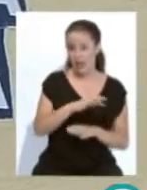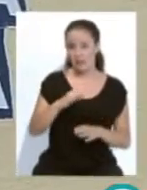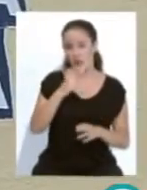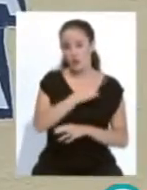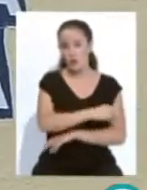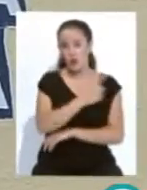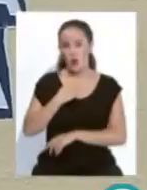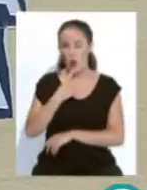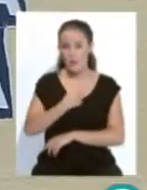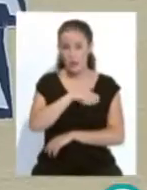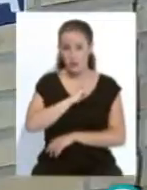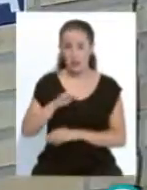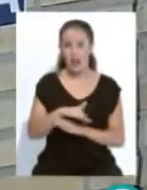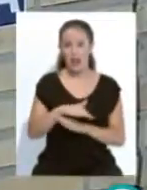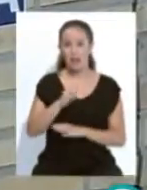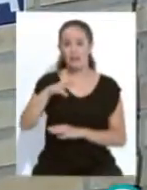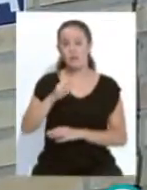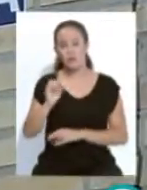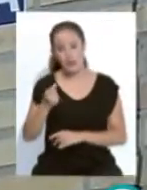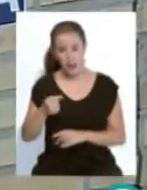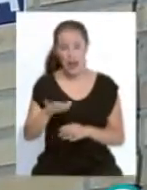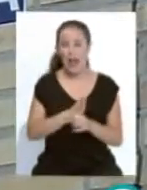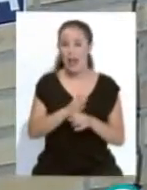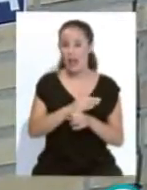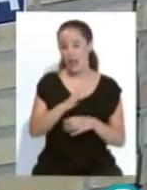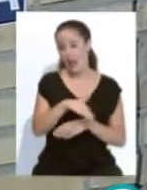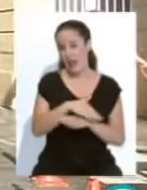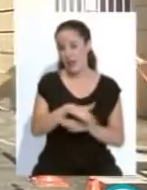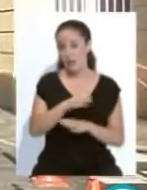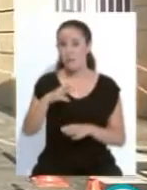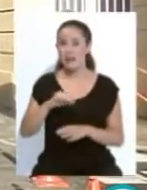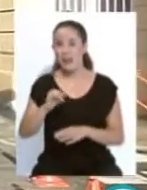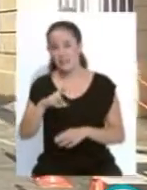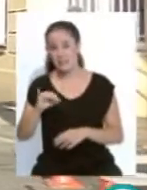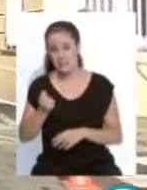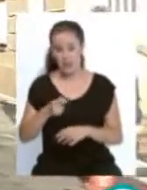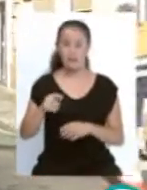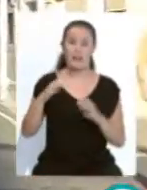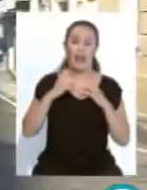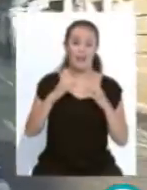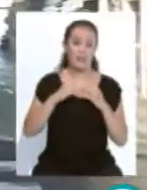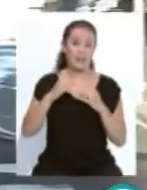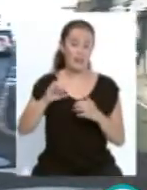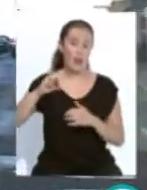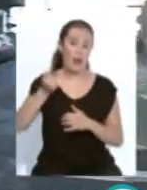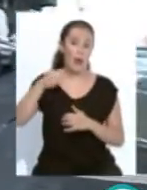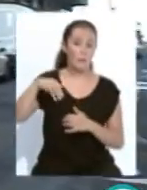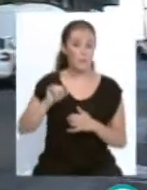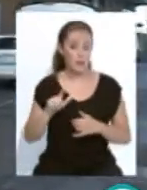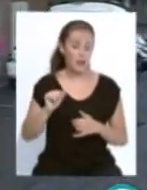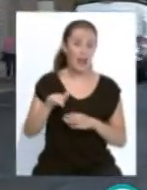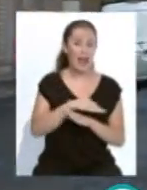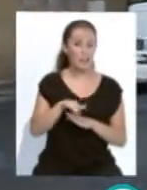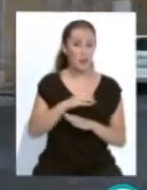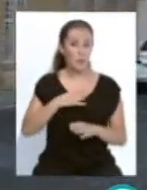Española, Calle Almirante Vierna, Calle Muñoz Arenillas, Marianista Cubillo, Entre Avenida Amilcar Barca y Callejón del